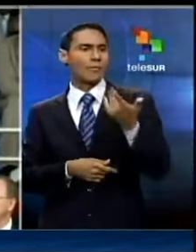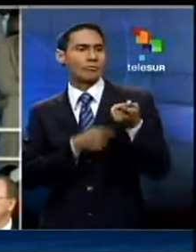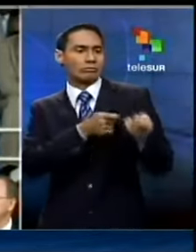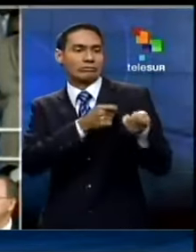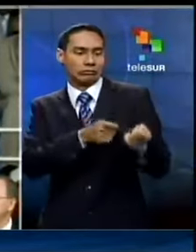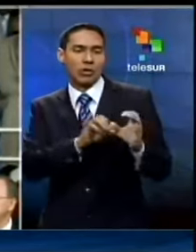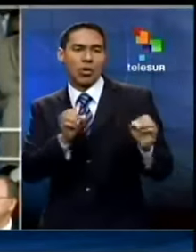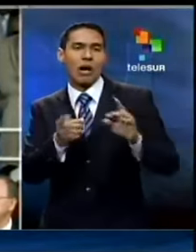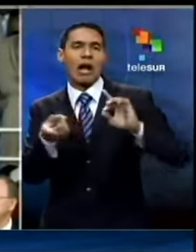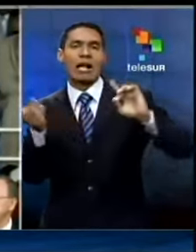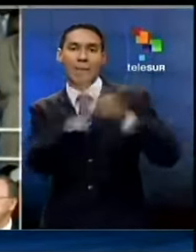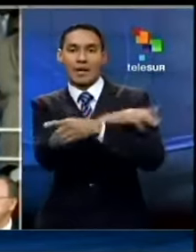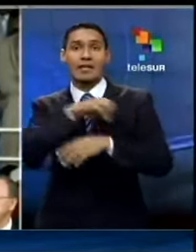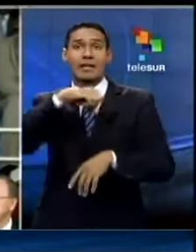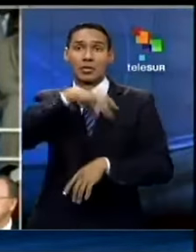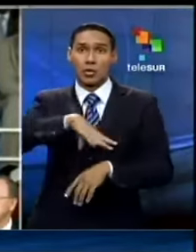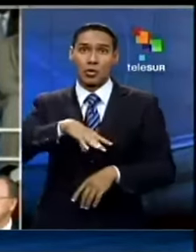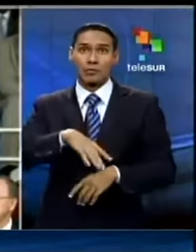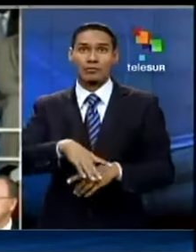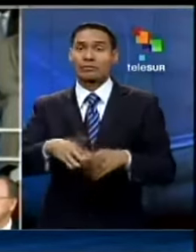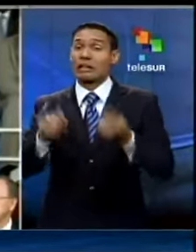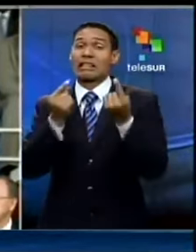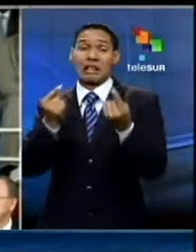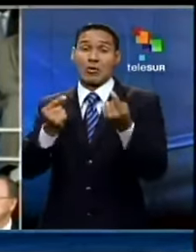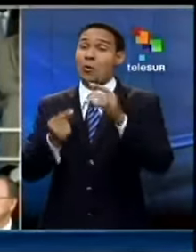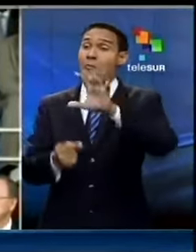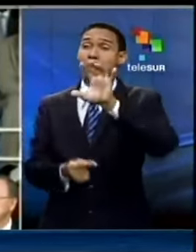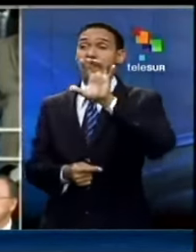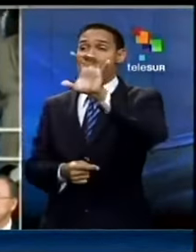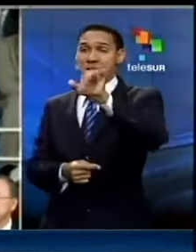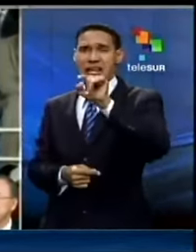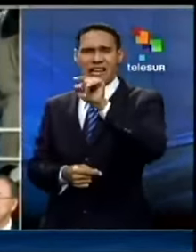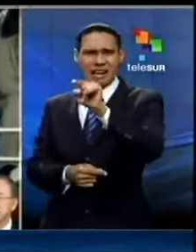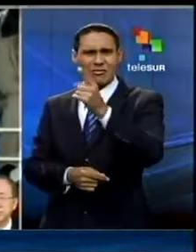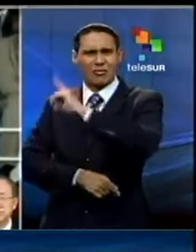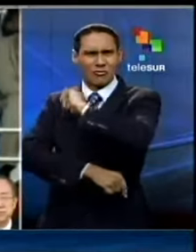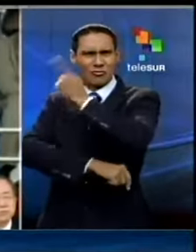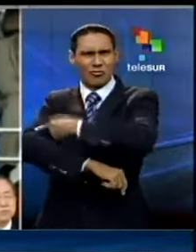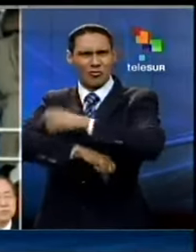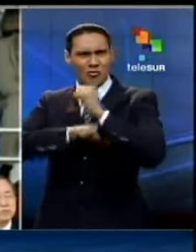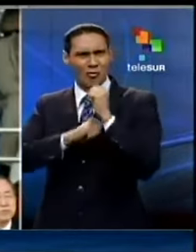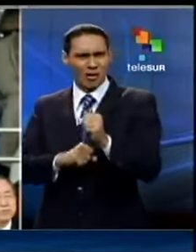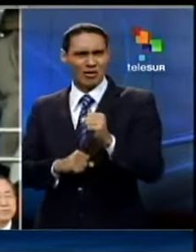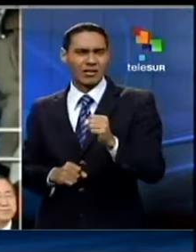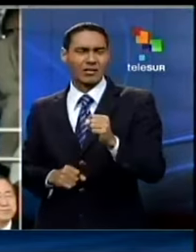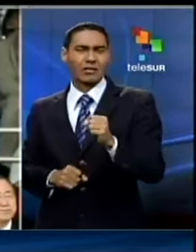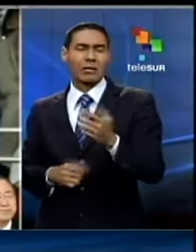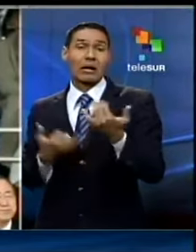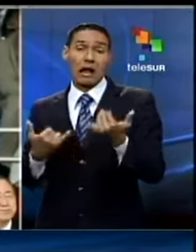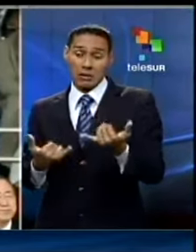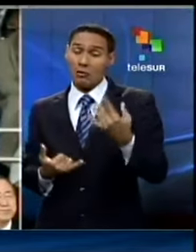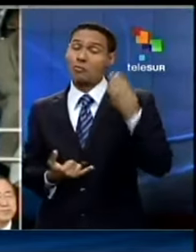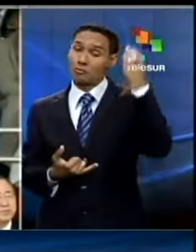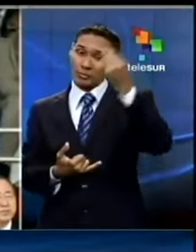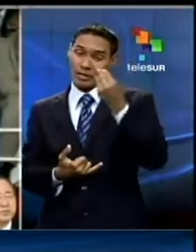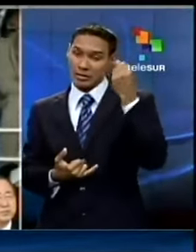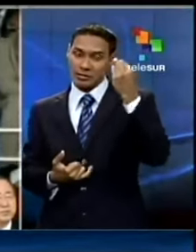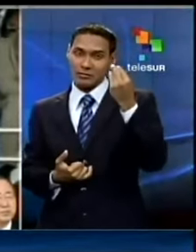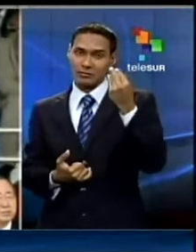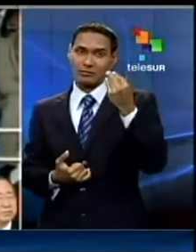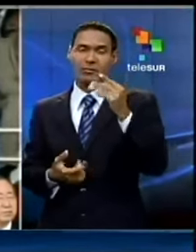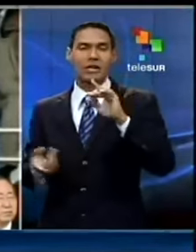o forzados a cambiar su historia y ningún país es lo suficientemente potente incluso cuando creen que lo son